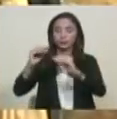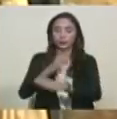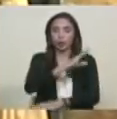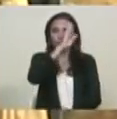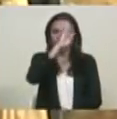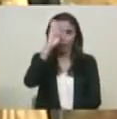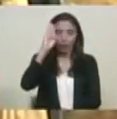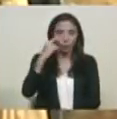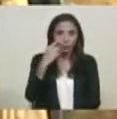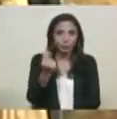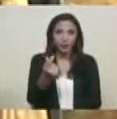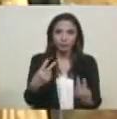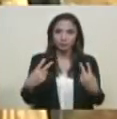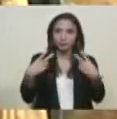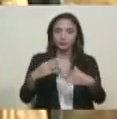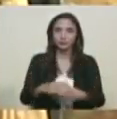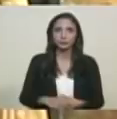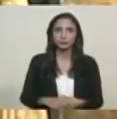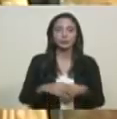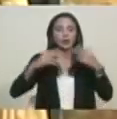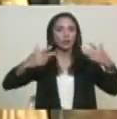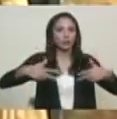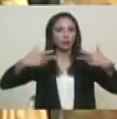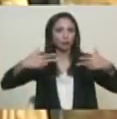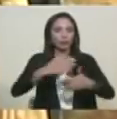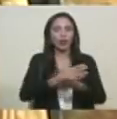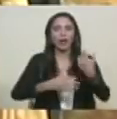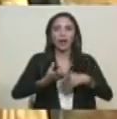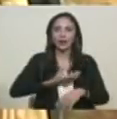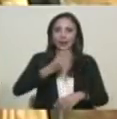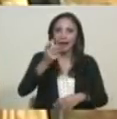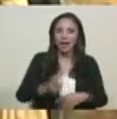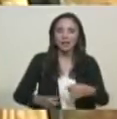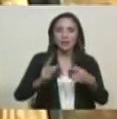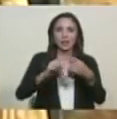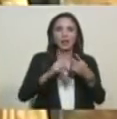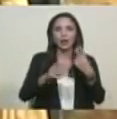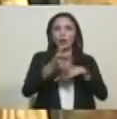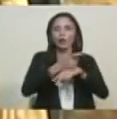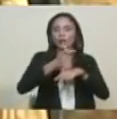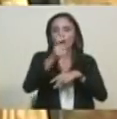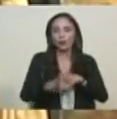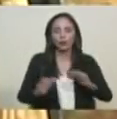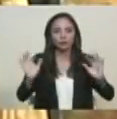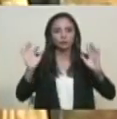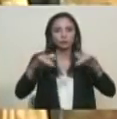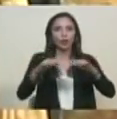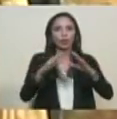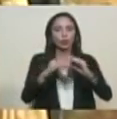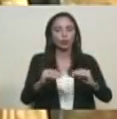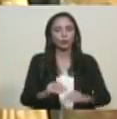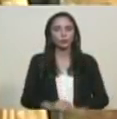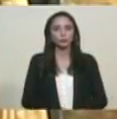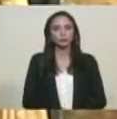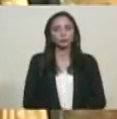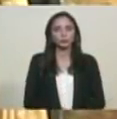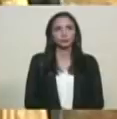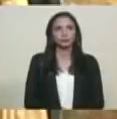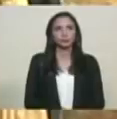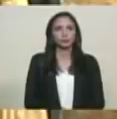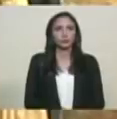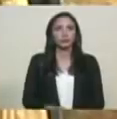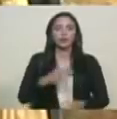atención Diosdado, en esa videoconferencia estén los alcaldes y las alcaldesas también. Porque ahí vamos a explicar